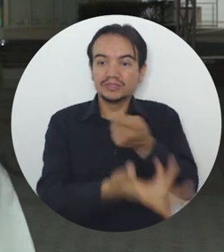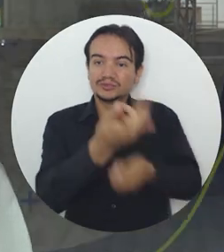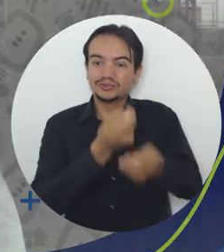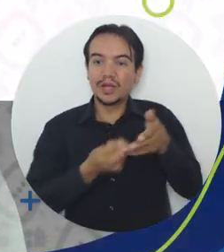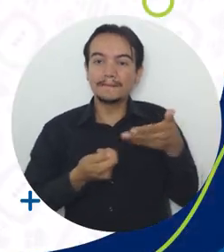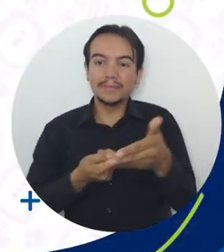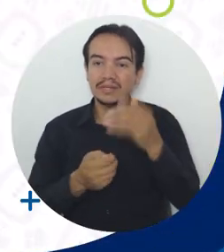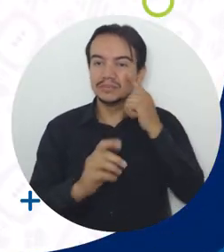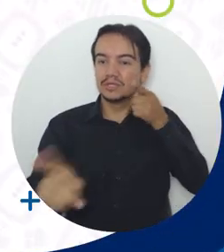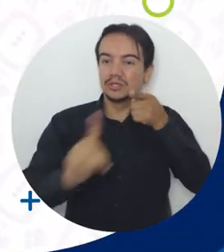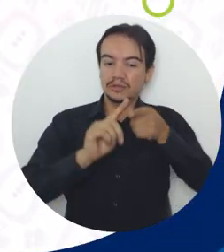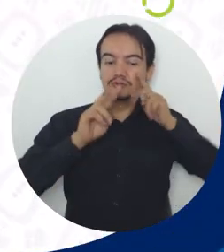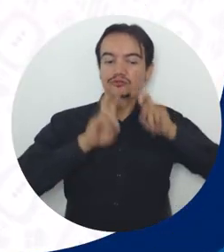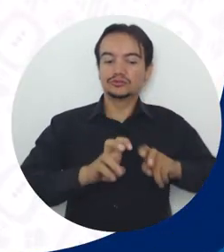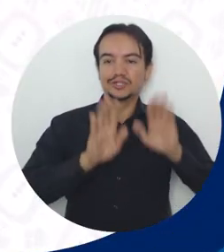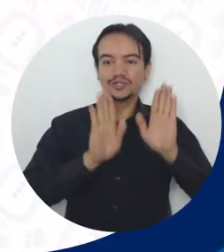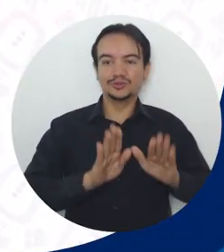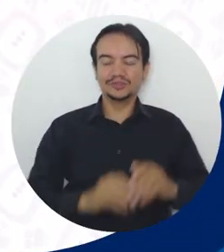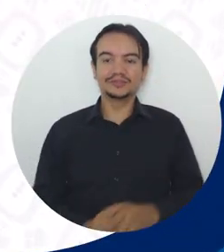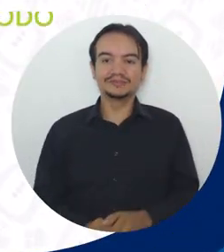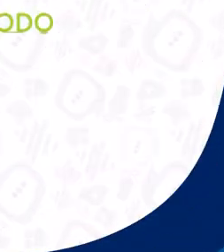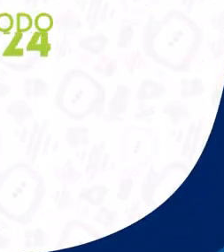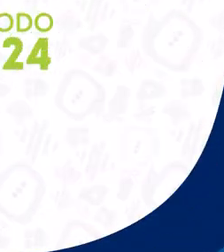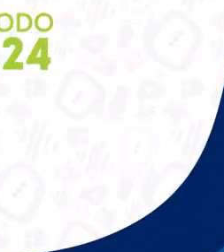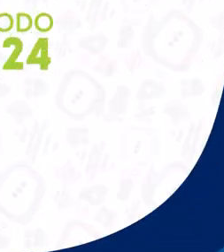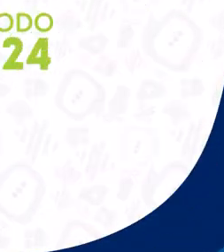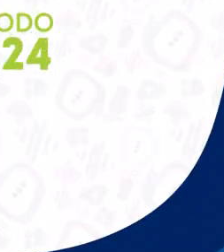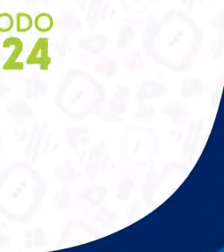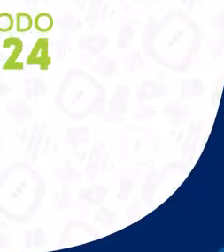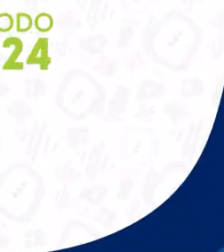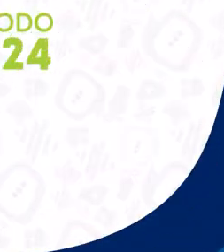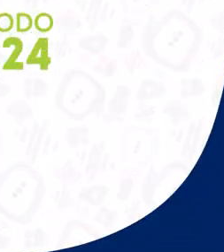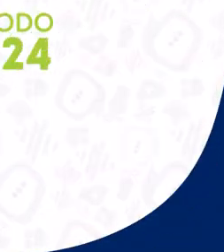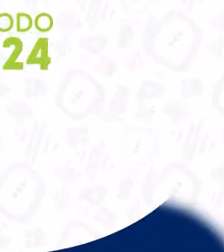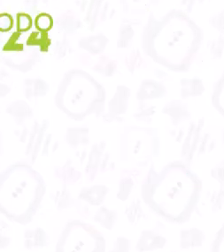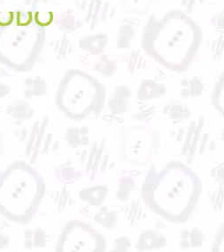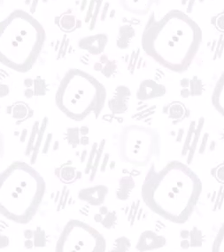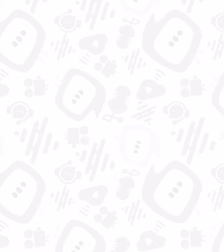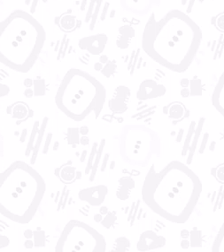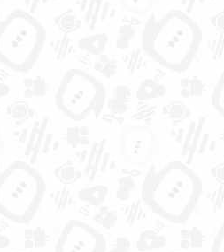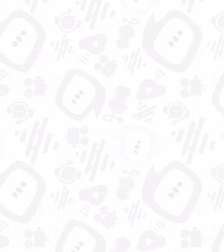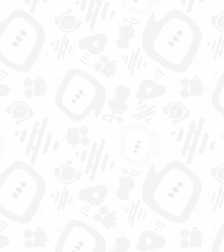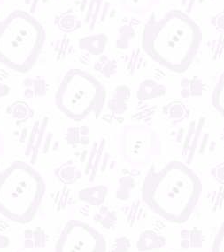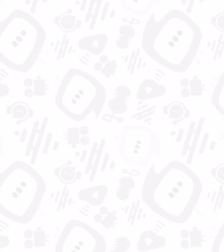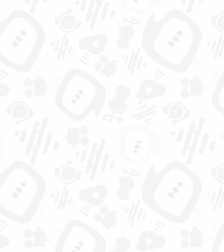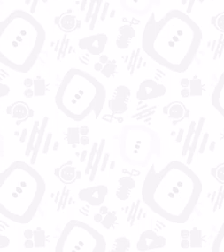encaminado al estudio del mar. Universidad del Magdalena, aún más incluyente e innovadora.